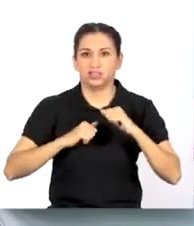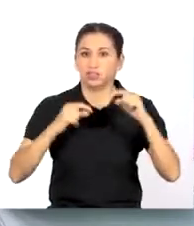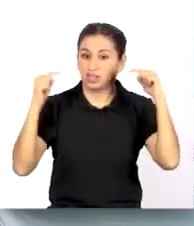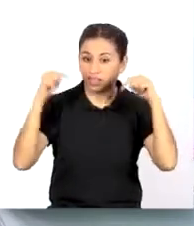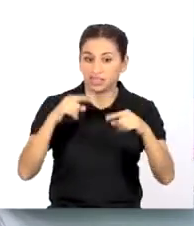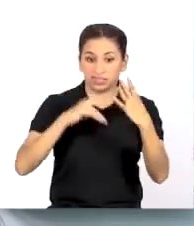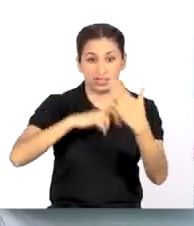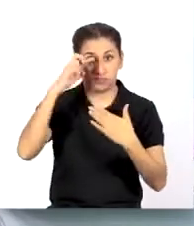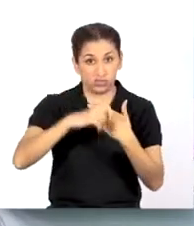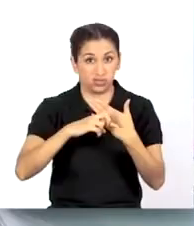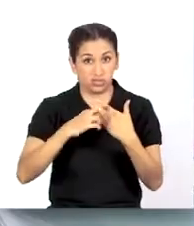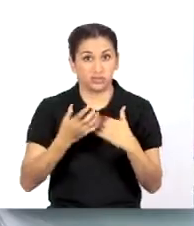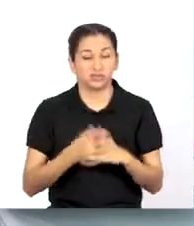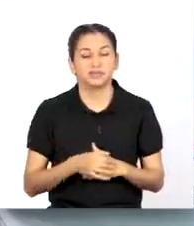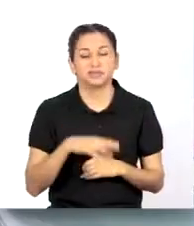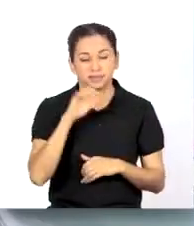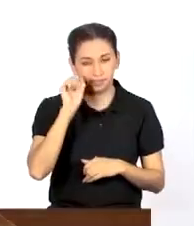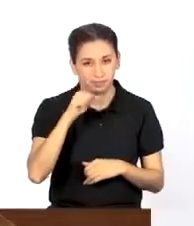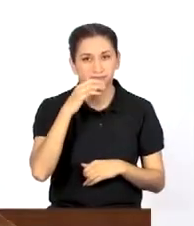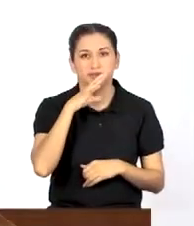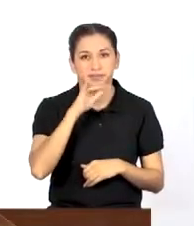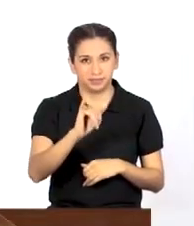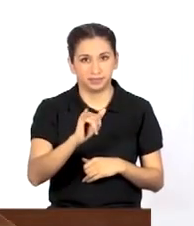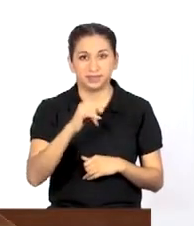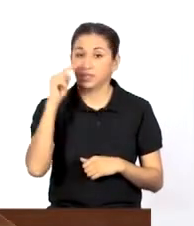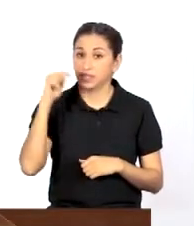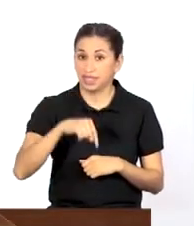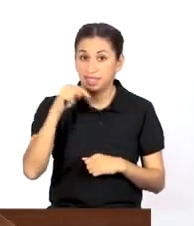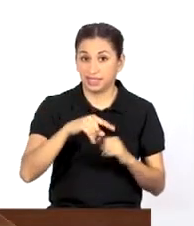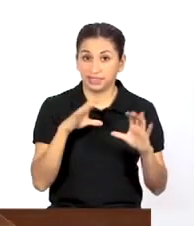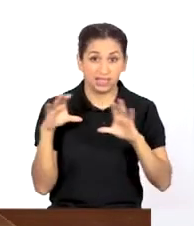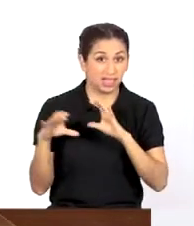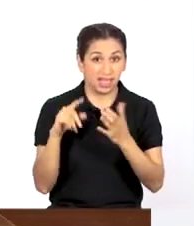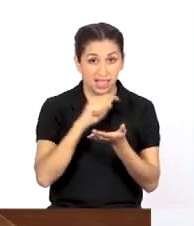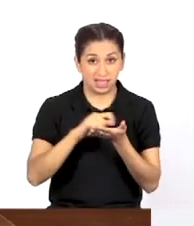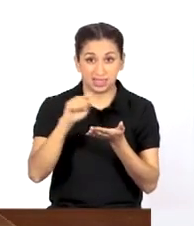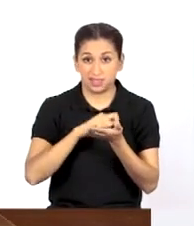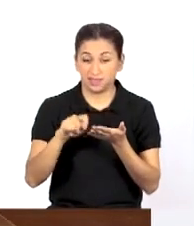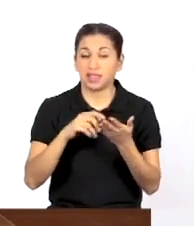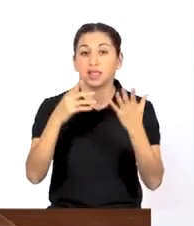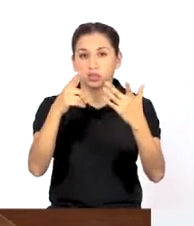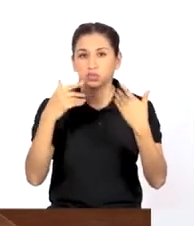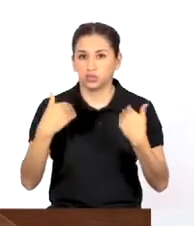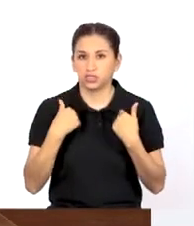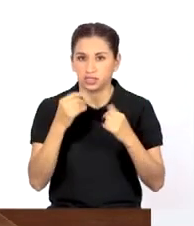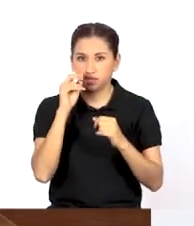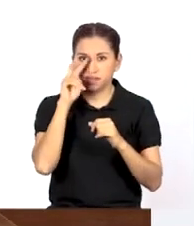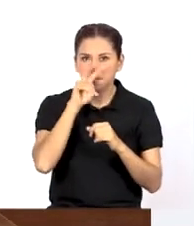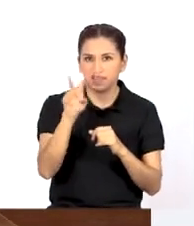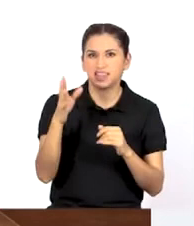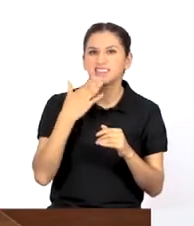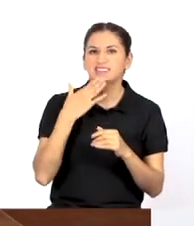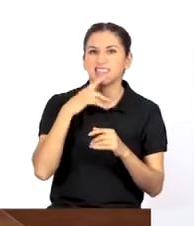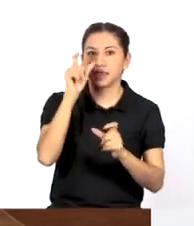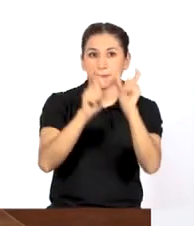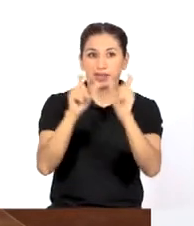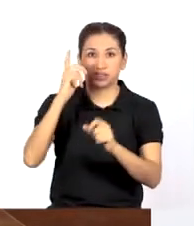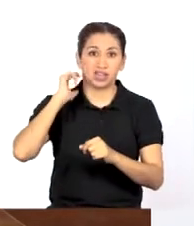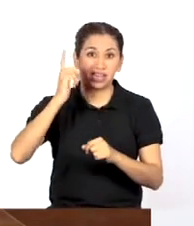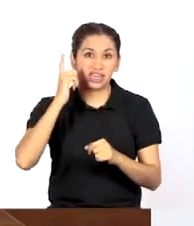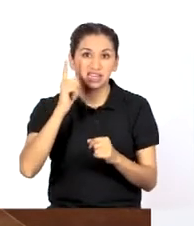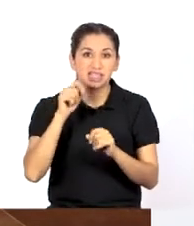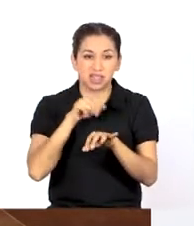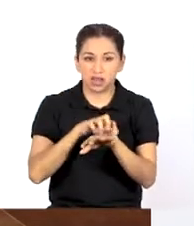involucrados en el proyecto participativo? Así es, en esta actividad se tiene que revisar la influencia e